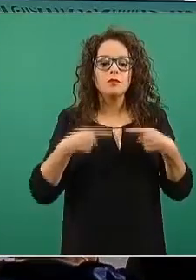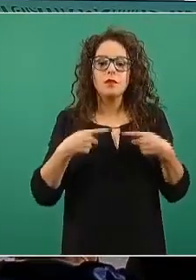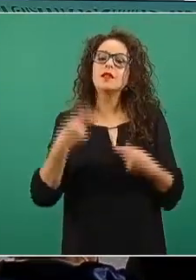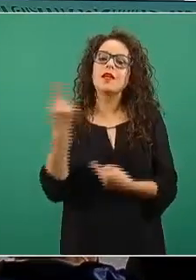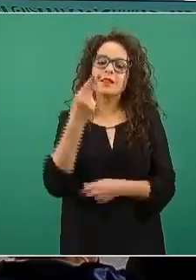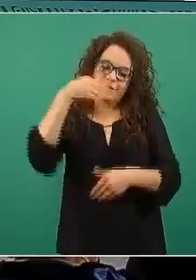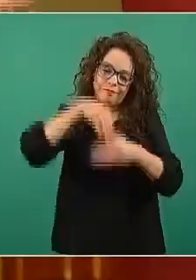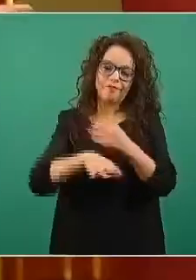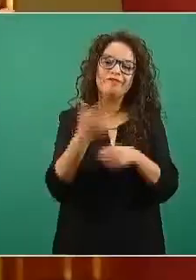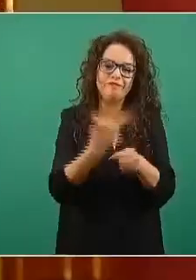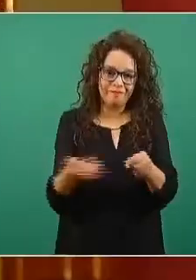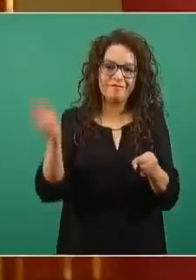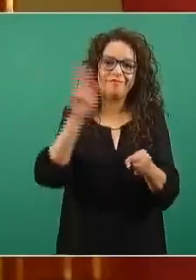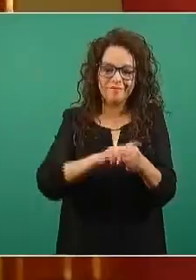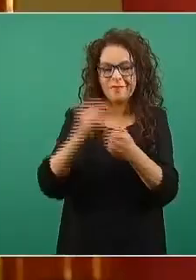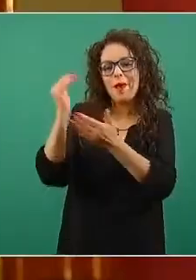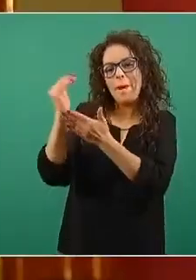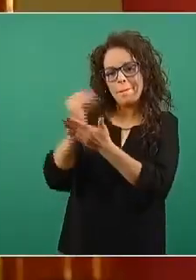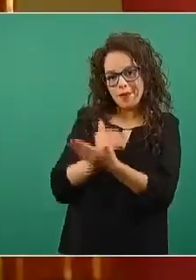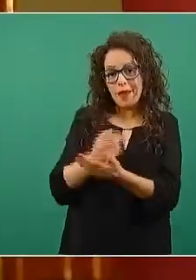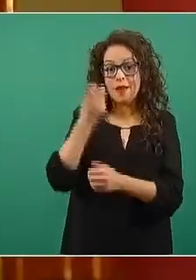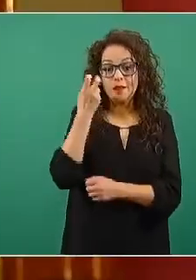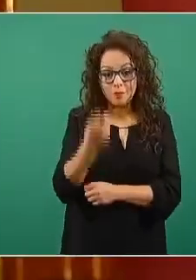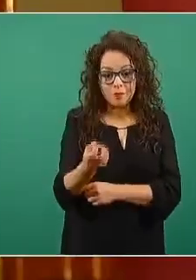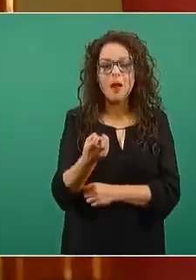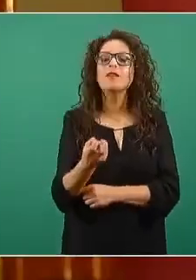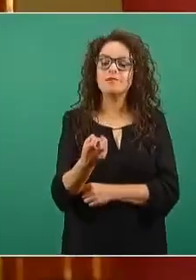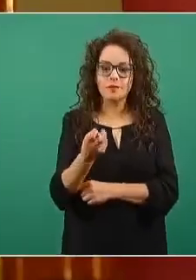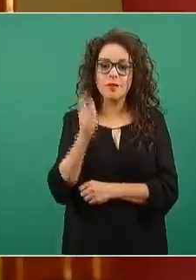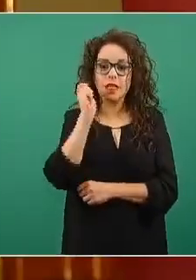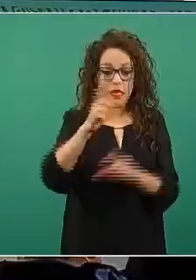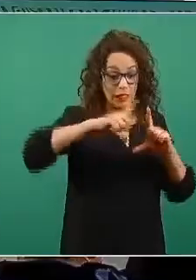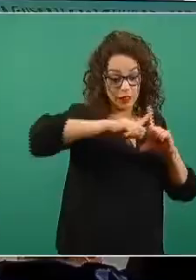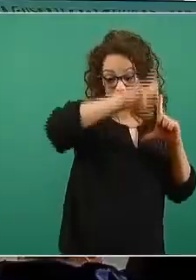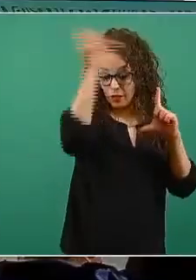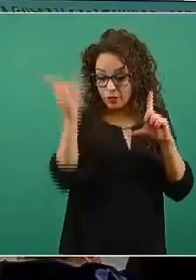hospitalización y por lo tanto la ocupación a nivel nacional.